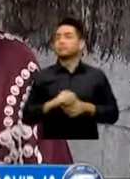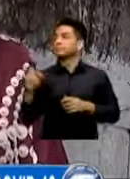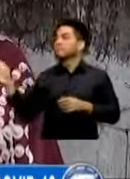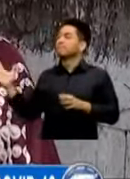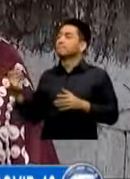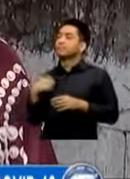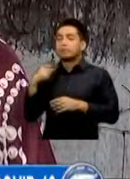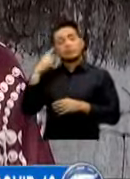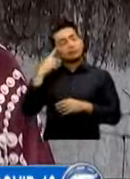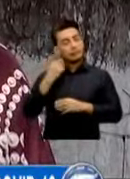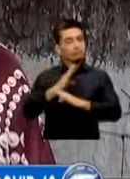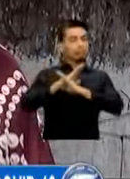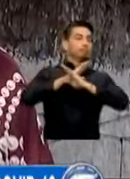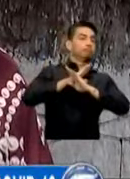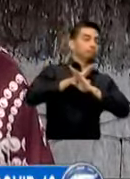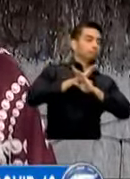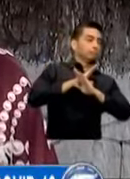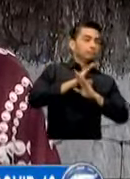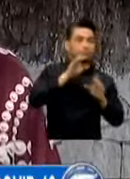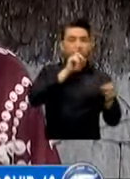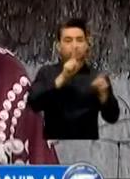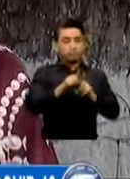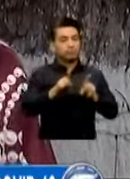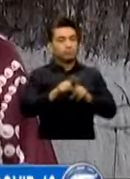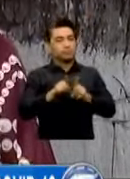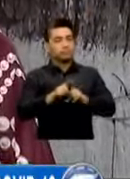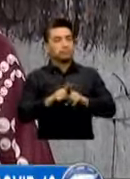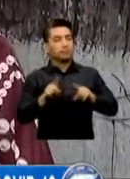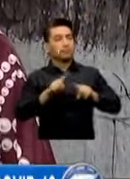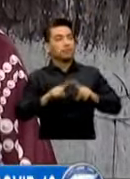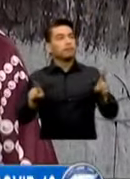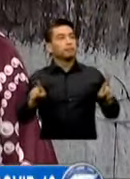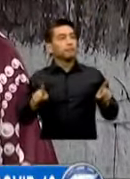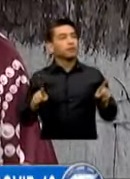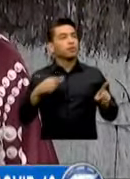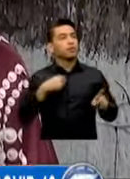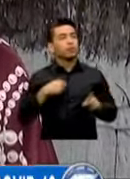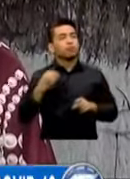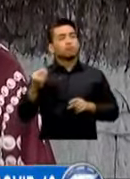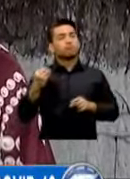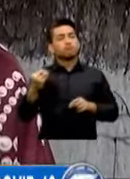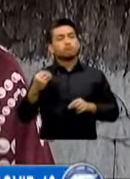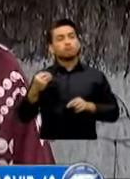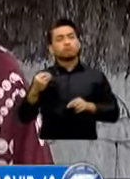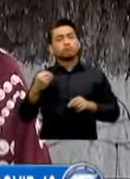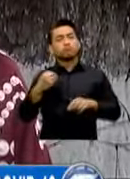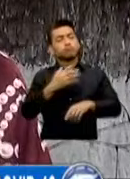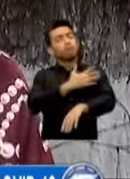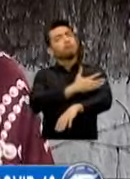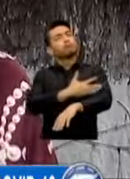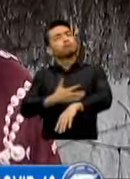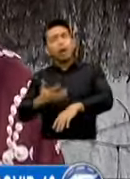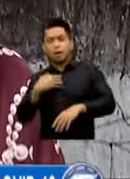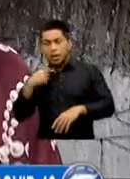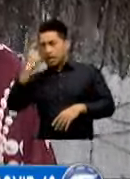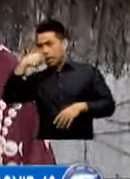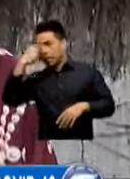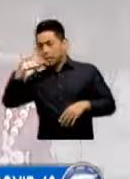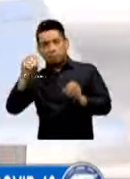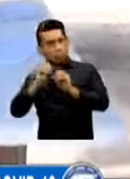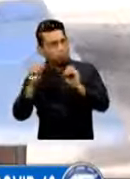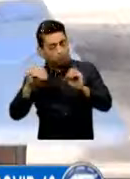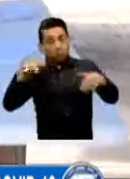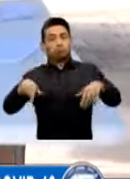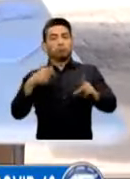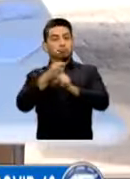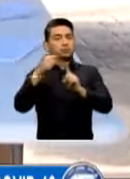Porque, ¿cómo se llama? Ya tengo mucho tiempo de que no me da gripe Entonces estoy con molestias Entonces quiero salir de la duda, ¿verdad?